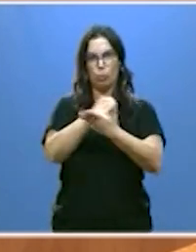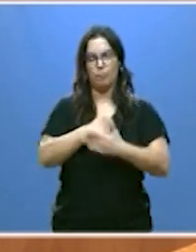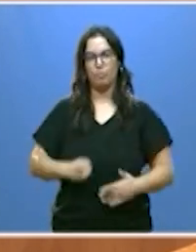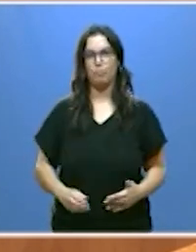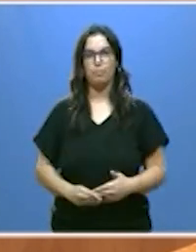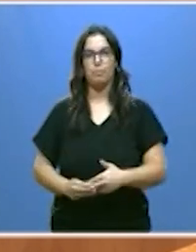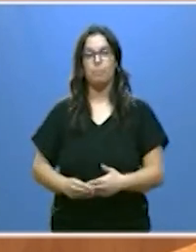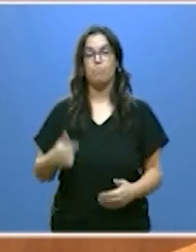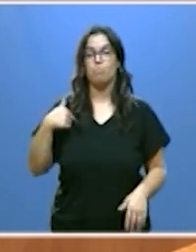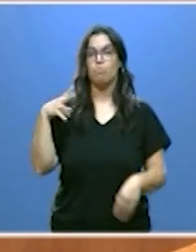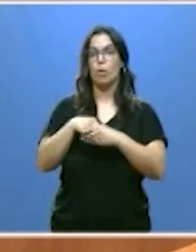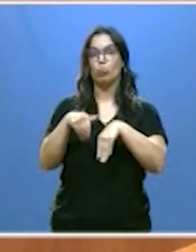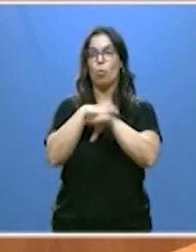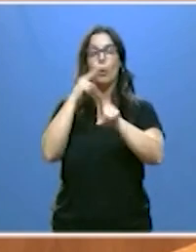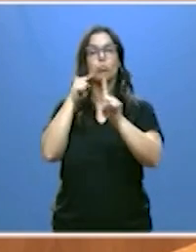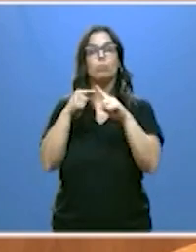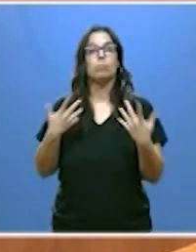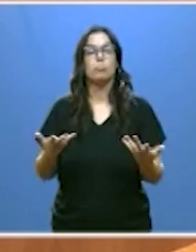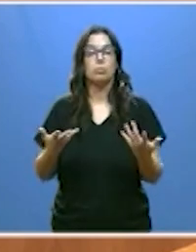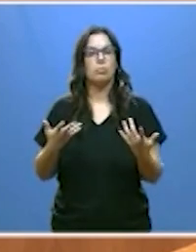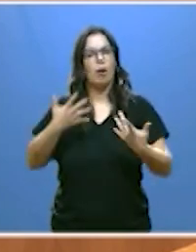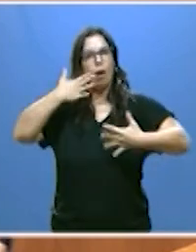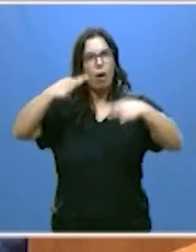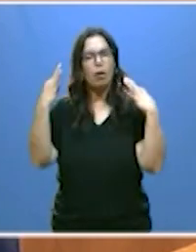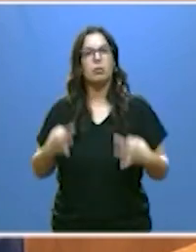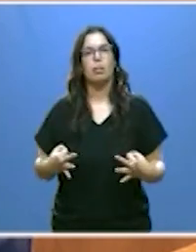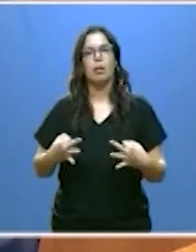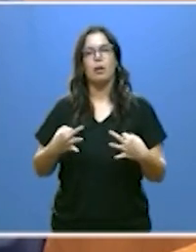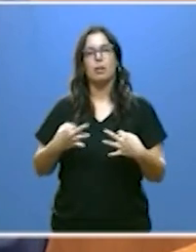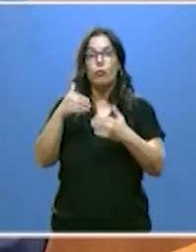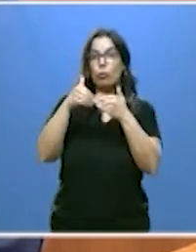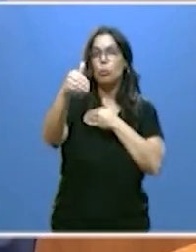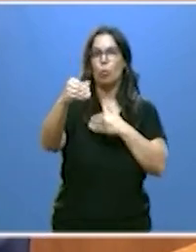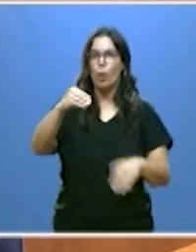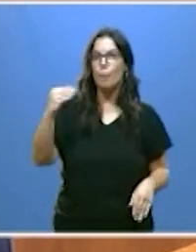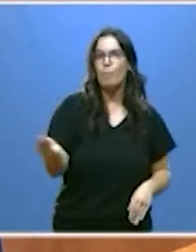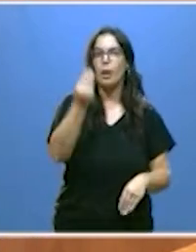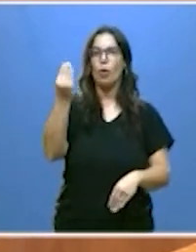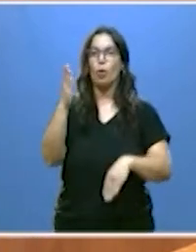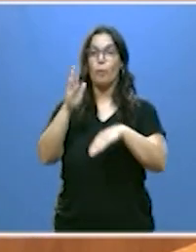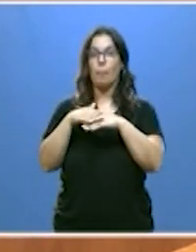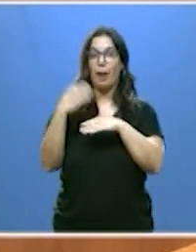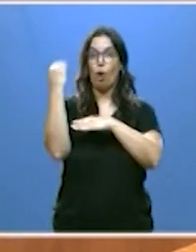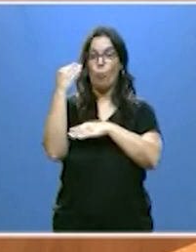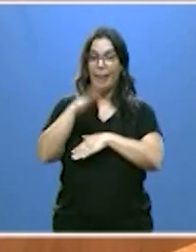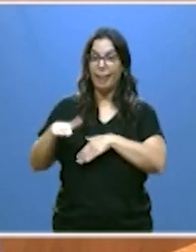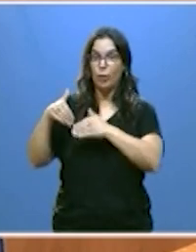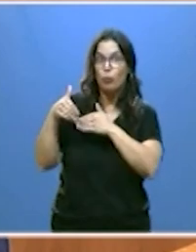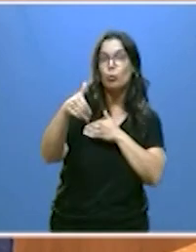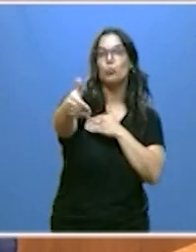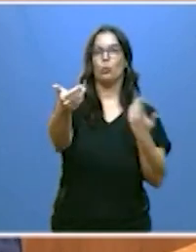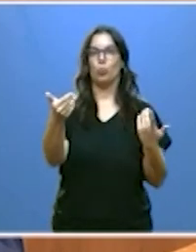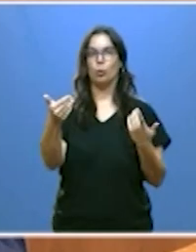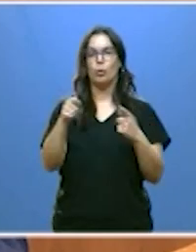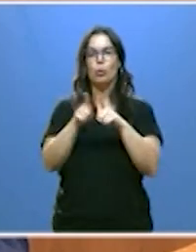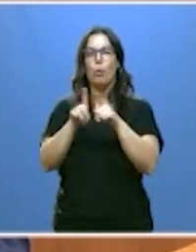Yo he venido al Gobierno de Castilla y León para garantizar un mejor futuro para las generaciones venideras, en armonía